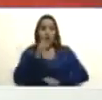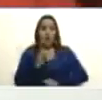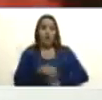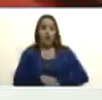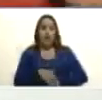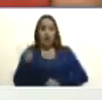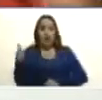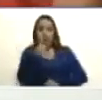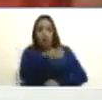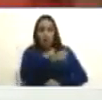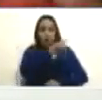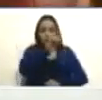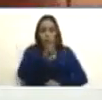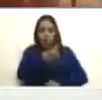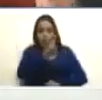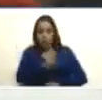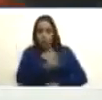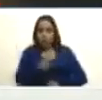cada una de las preguntas